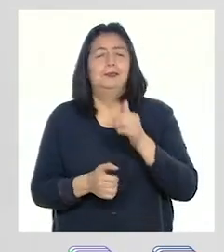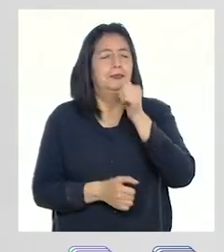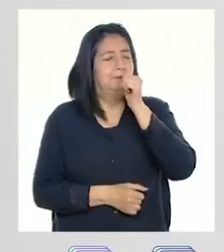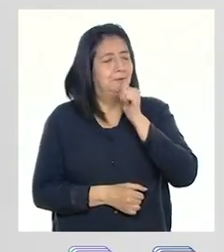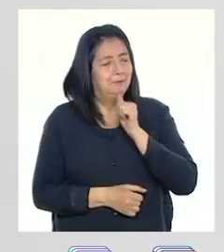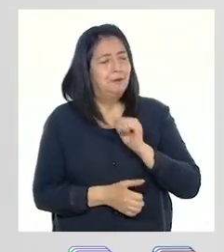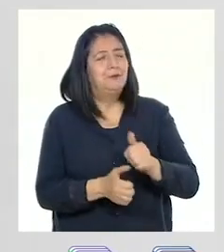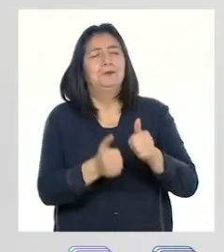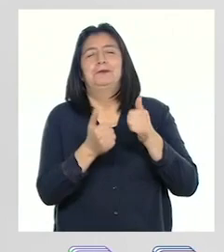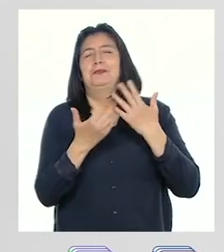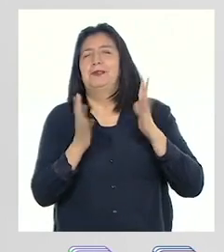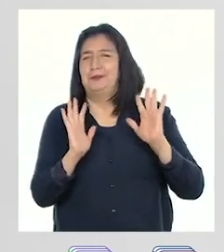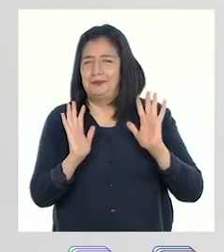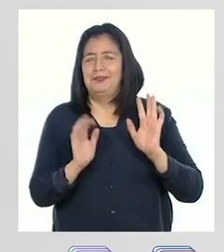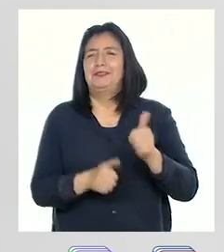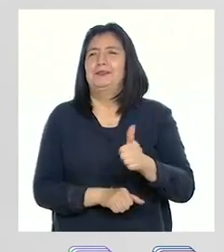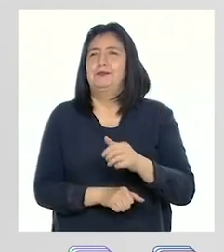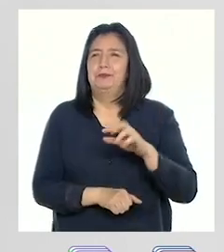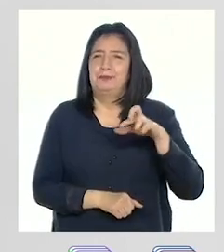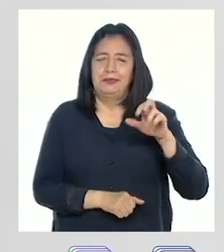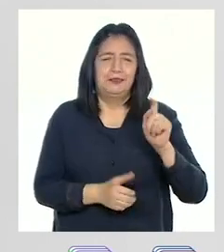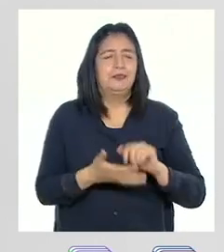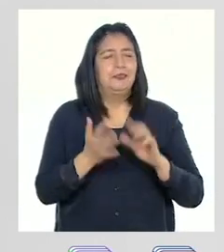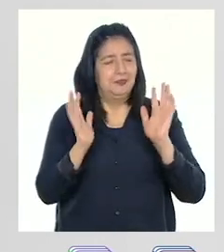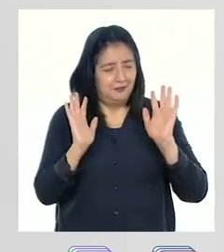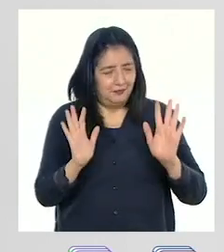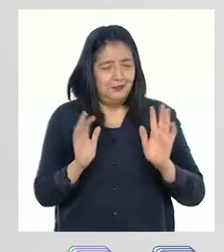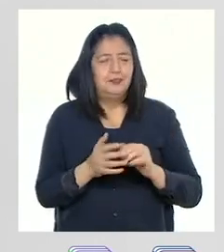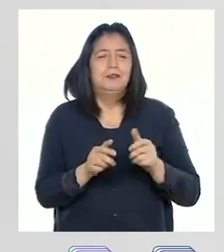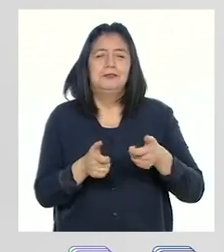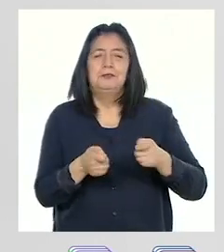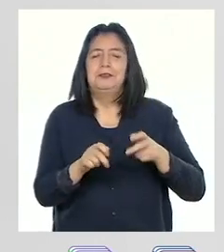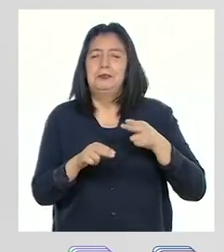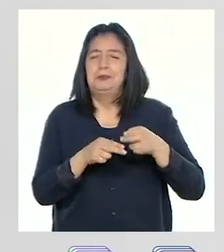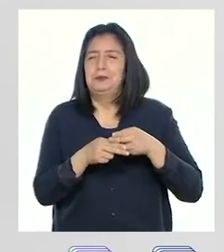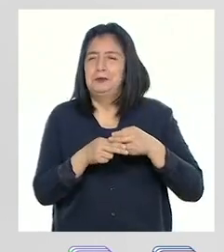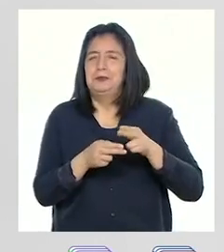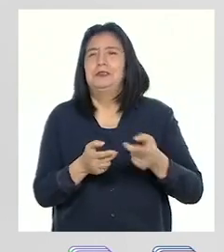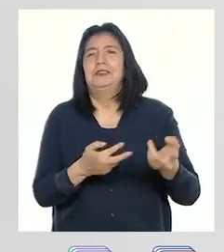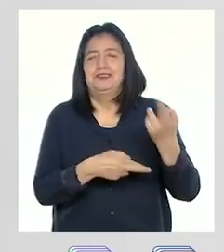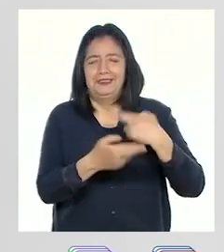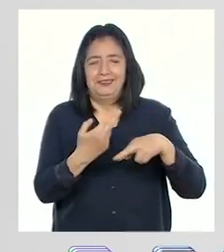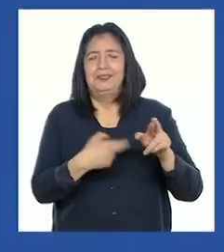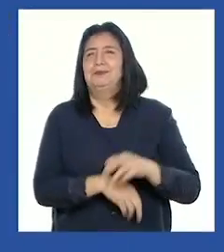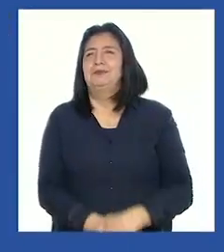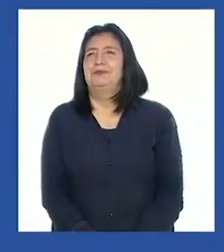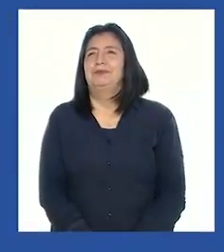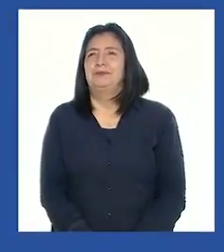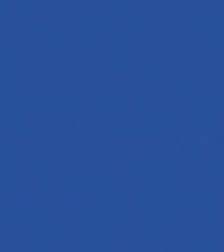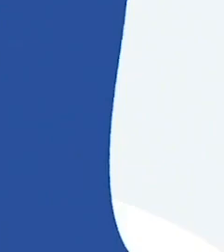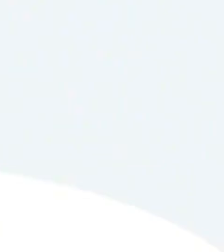paciencia es una gran virtud, Patti. Así que vamos a una pequeña pausa y regresamos.